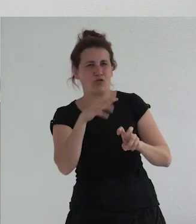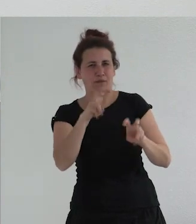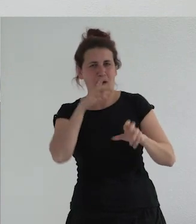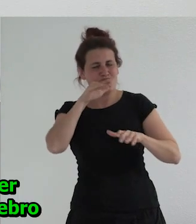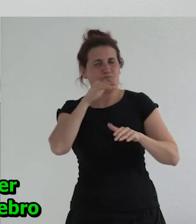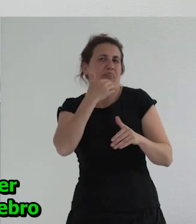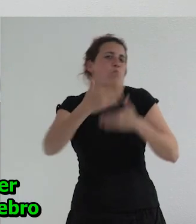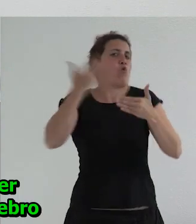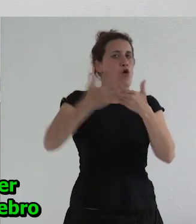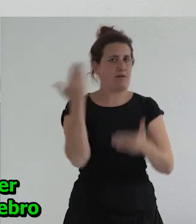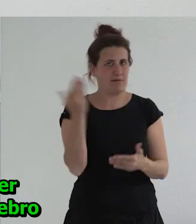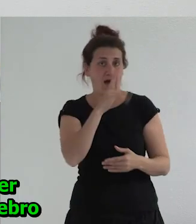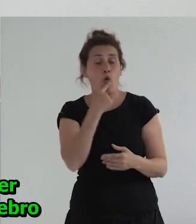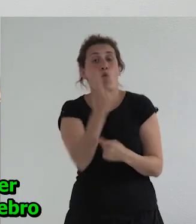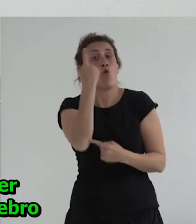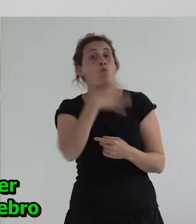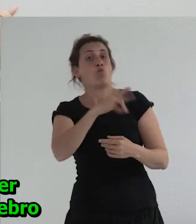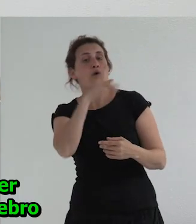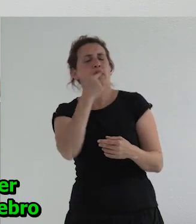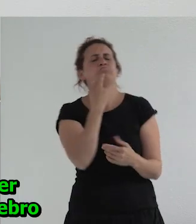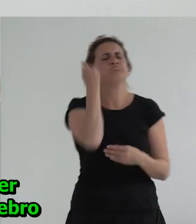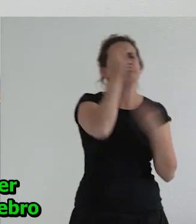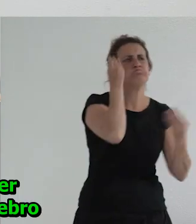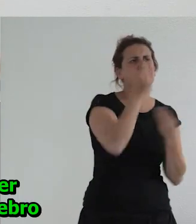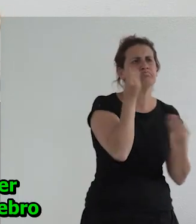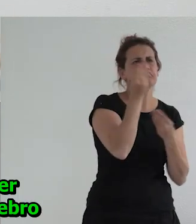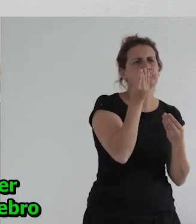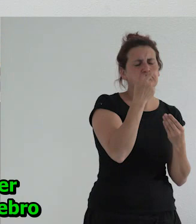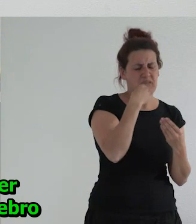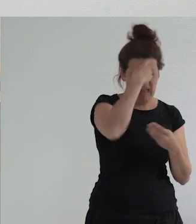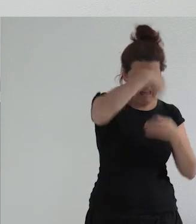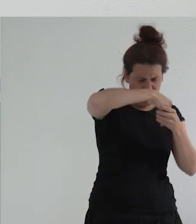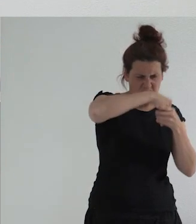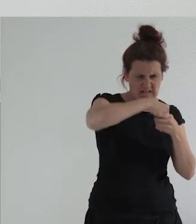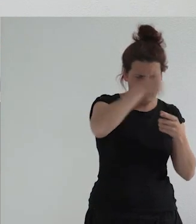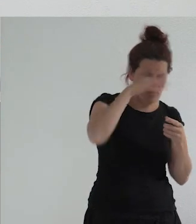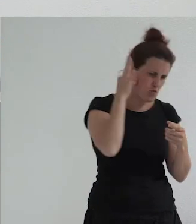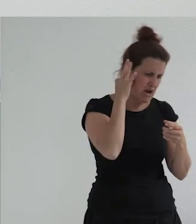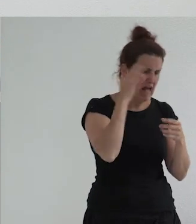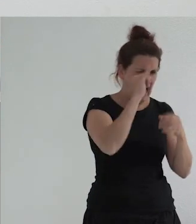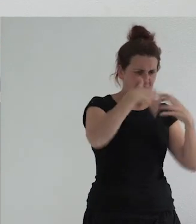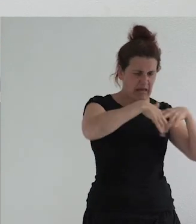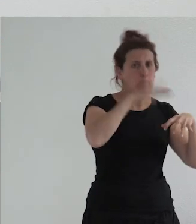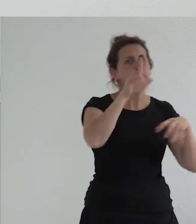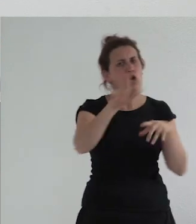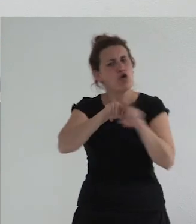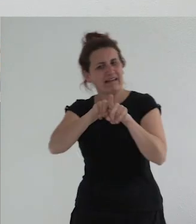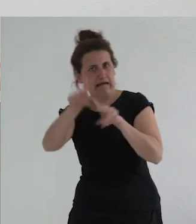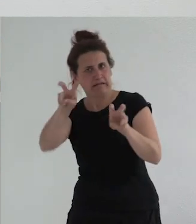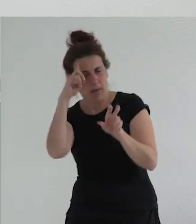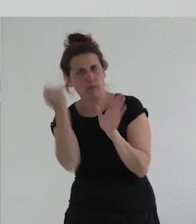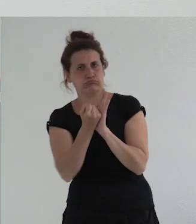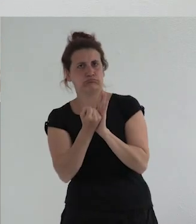progresista en la que uno puede a la vez sostener la esencialización del género en el cerebro pero ser una persona crítica con la patologización